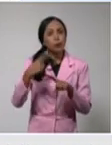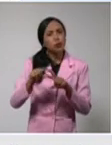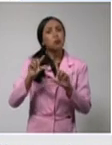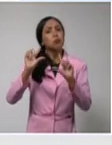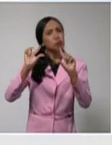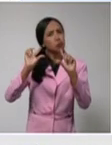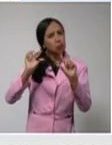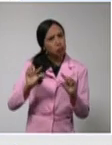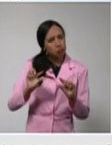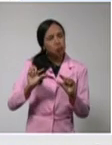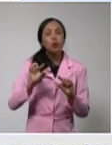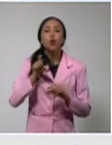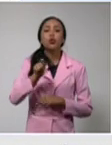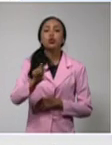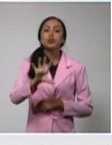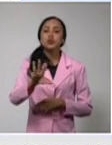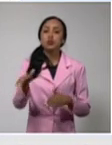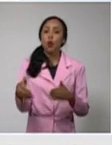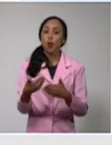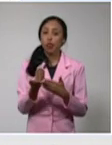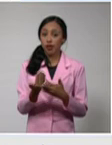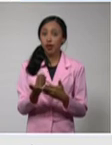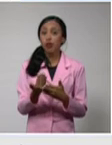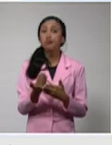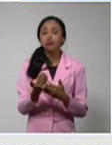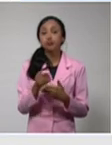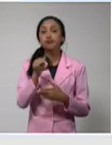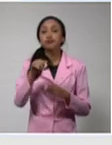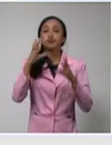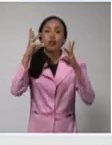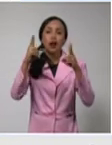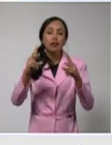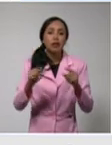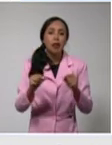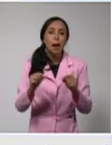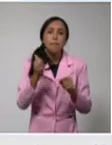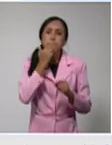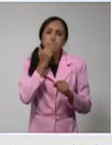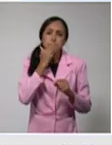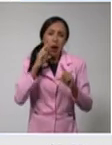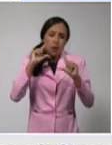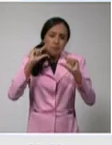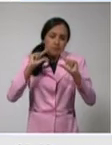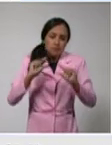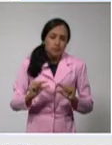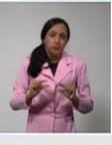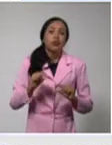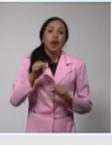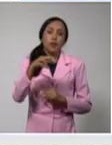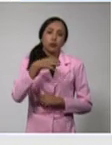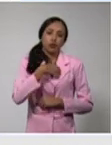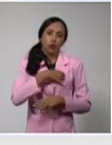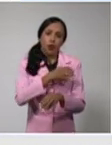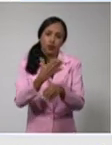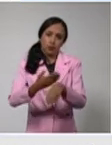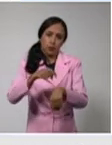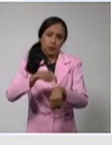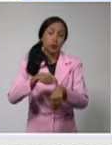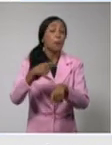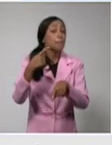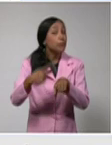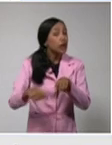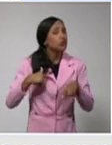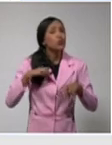últimos 5 días es la cifra más baja que hemos tenido. Pero reitero, todavía muy elevada